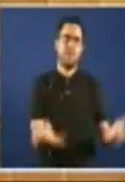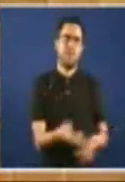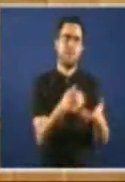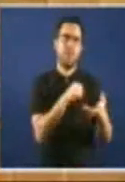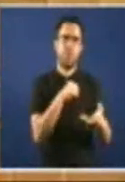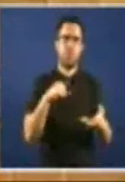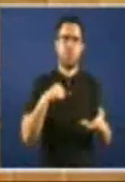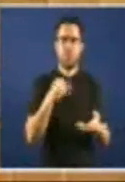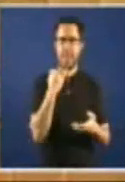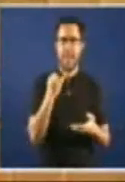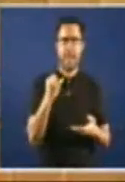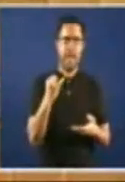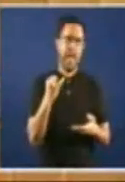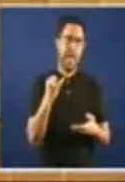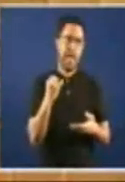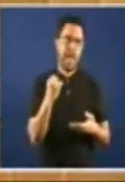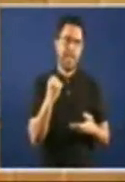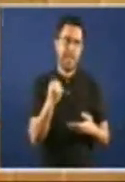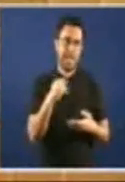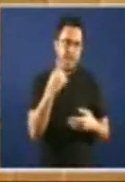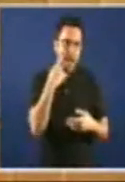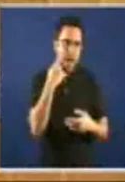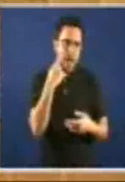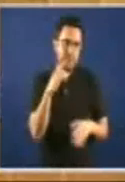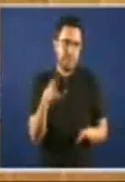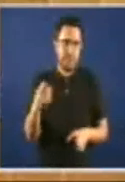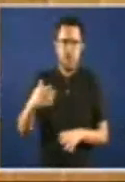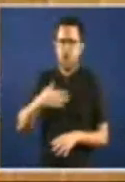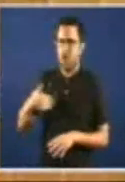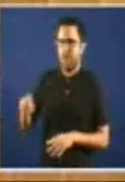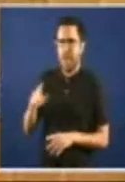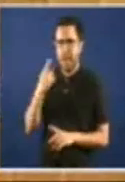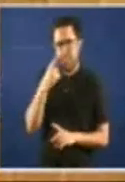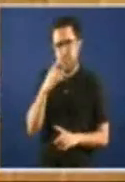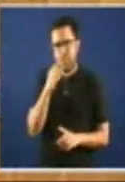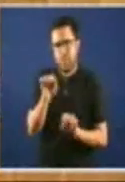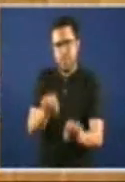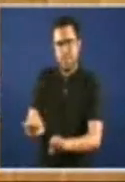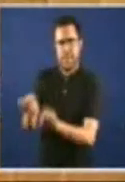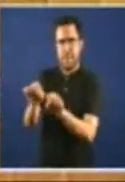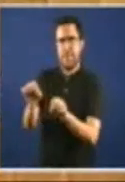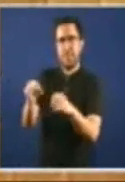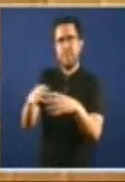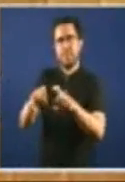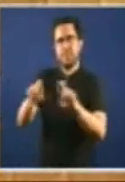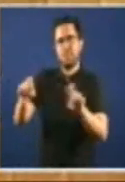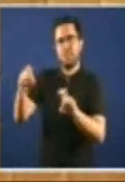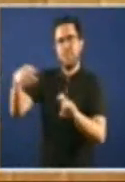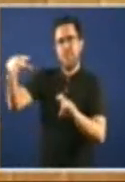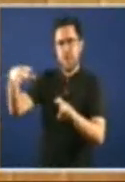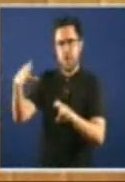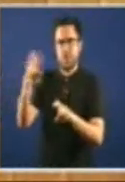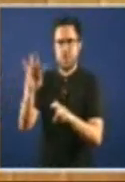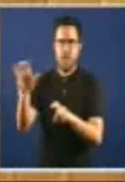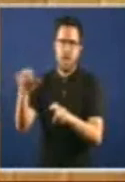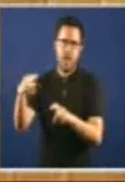favor A ver Si Fenosa Lo va a pasar Mal Autonomía Energética Ninguna O Desenvolvemento Das renovables E proxetos De producción